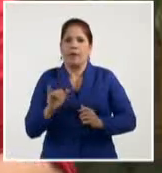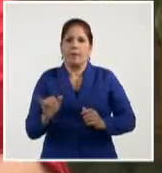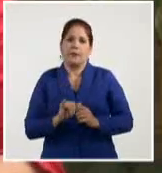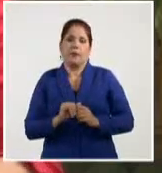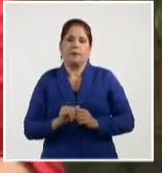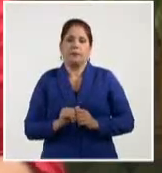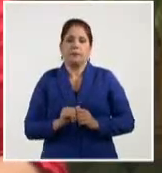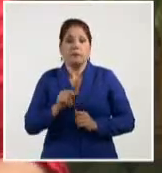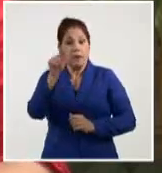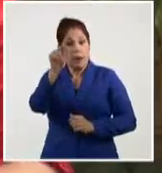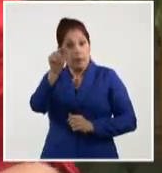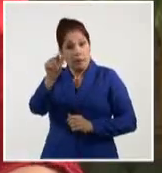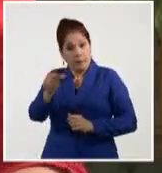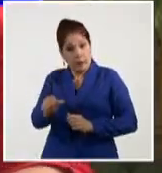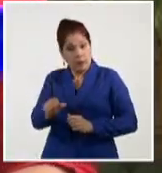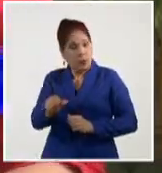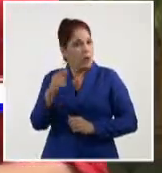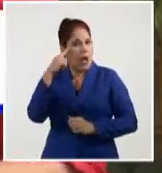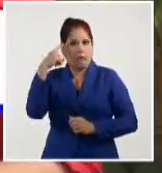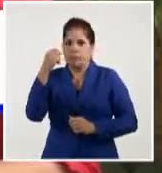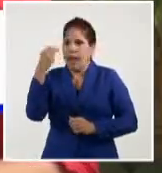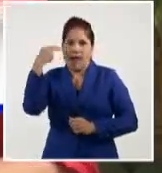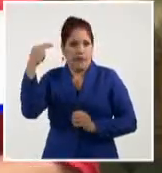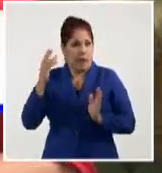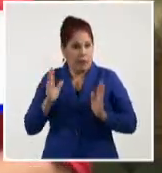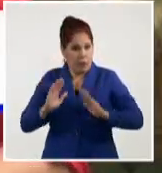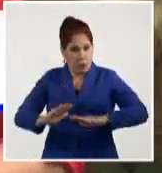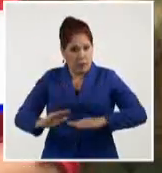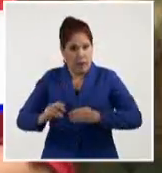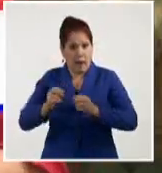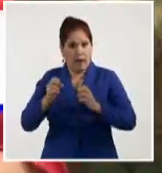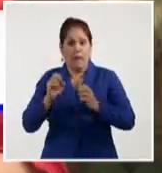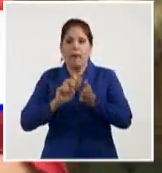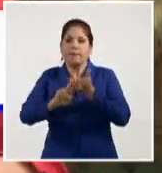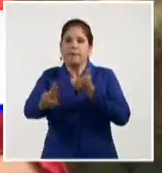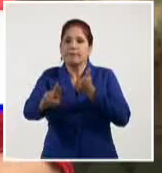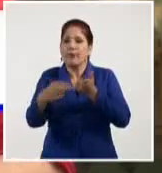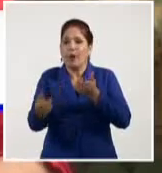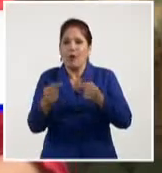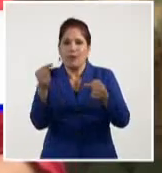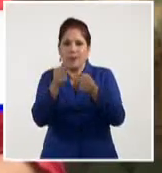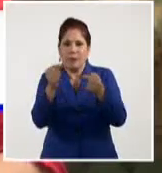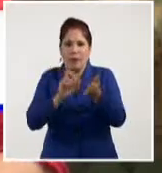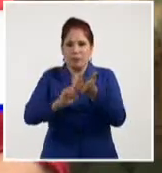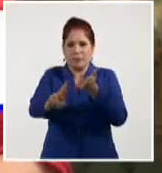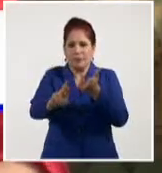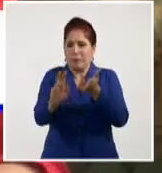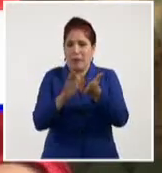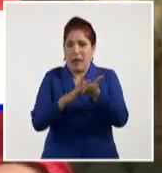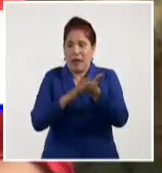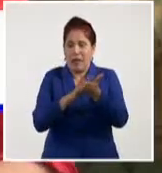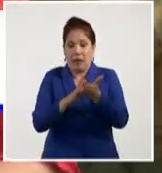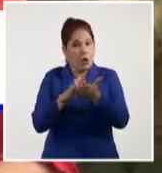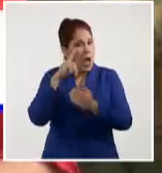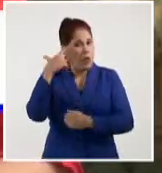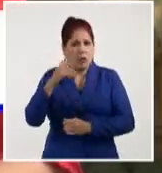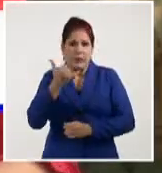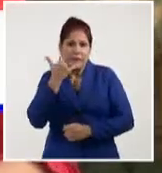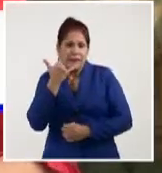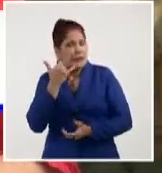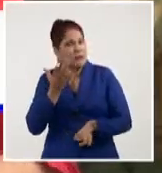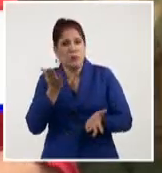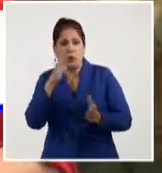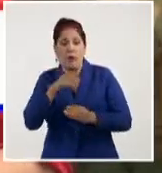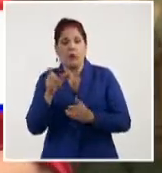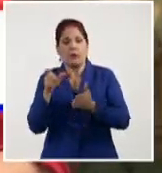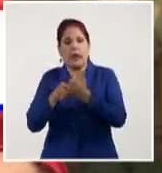Comparecen personas que no tienen las habilidades para realizar el pago por transfer móvil, otros que no tienen las tarjetas